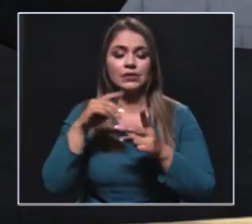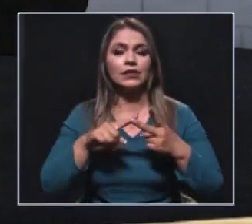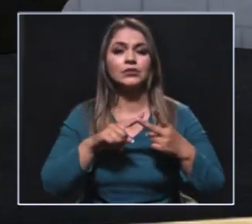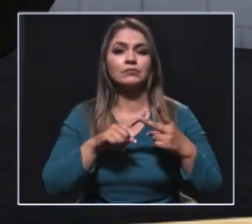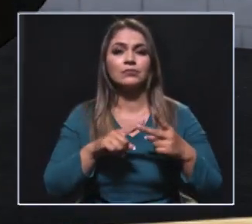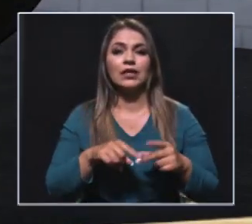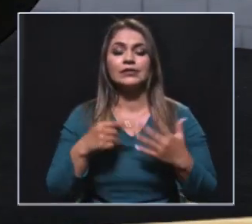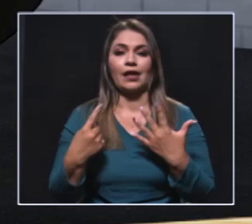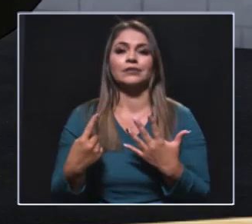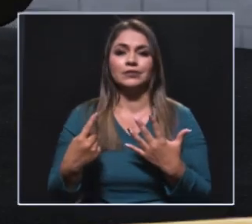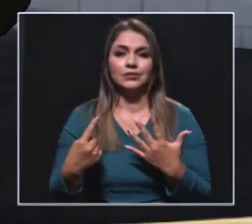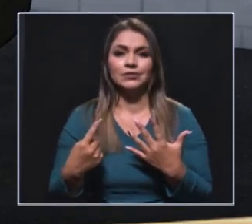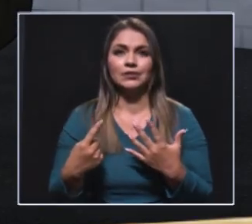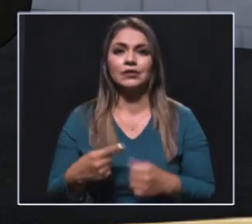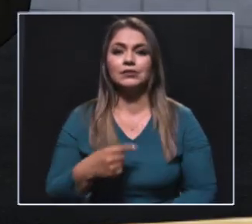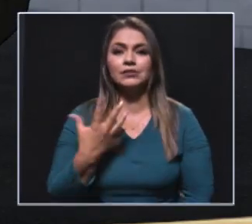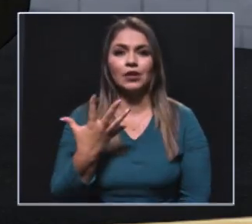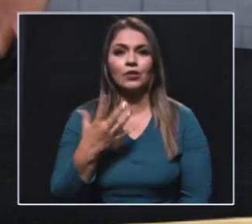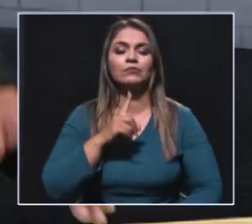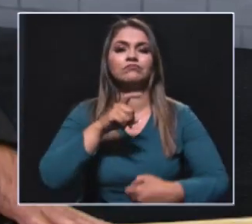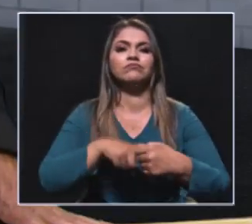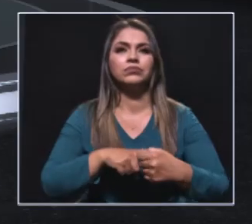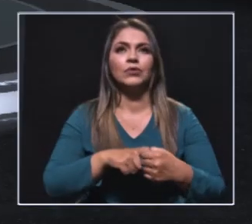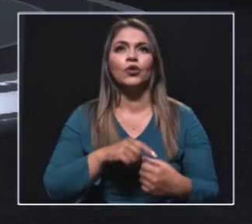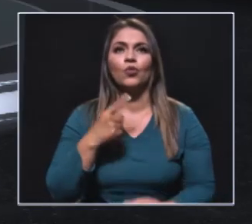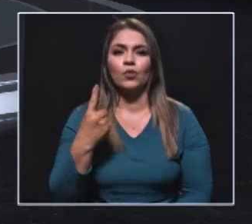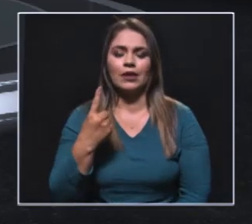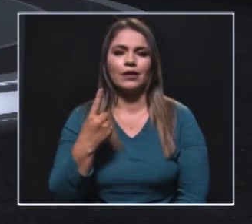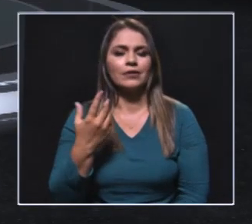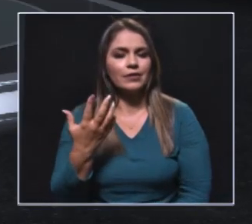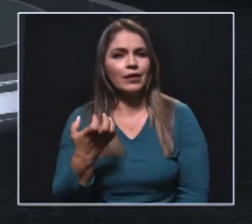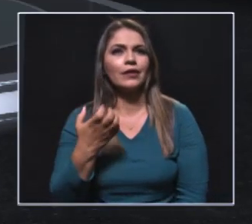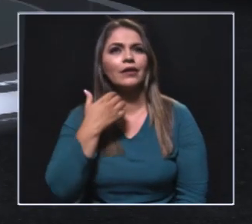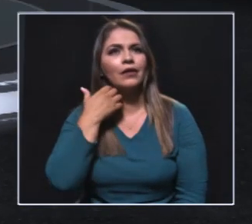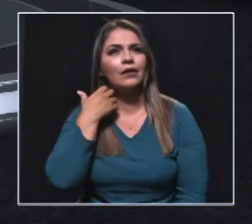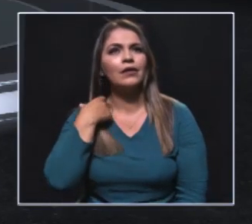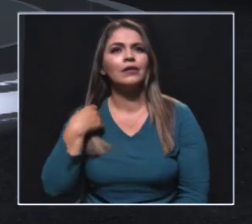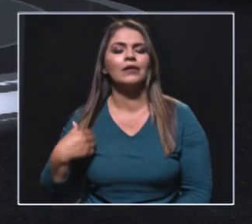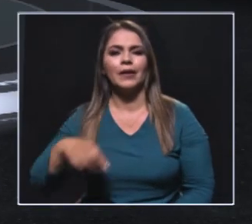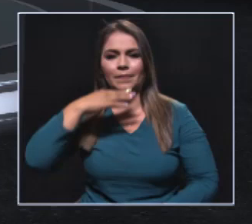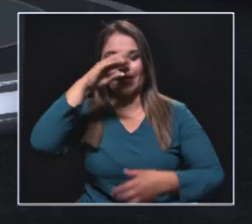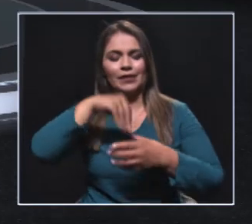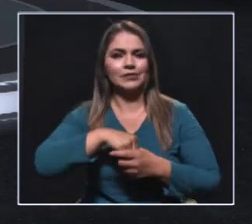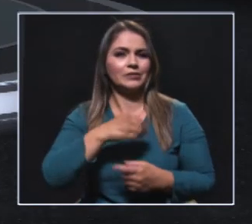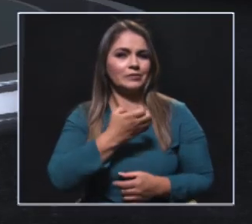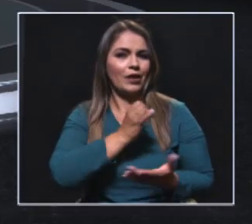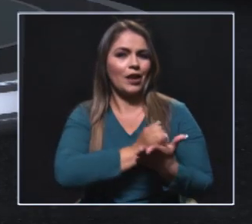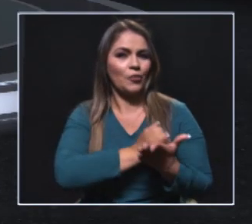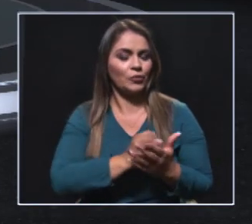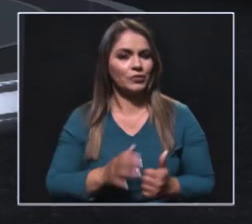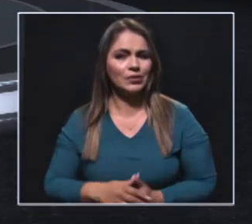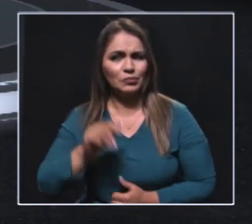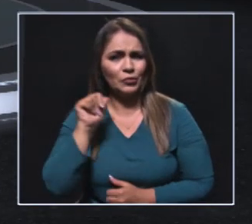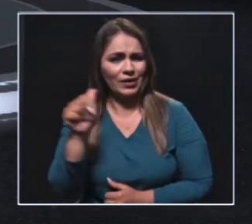doctorado tenemos 6 y de las cuales 5 aspiran a consejos municipales y una a ser edil del municipio de Medellín. sea, tenemos mujeres